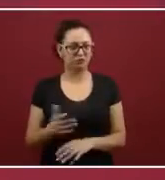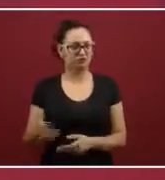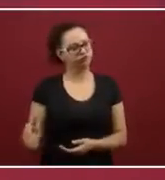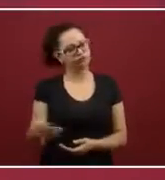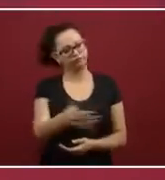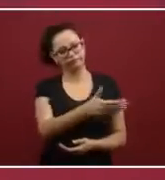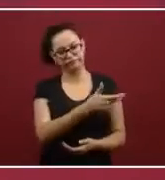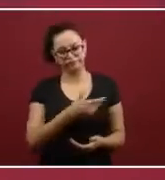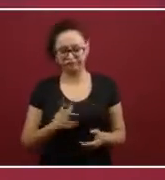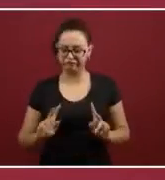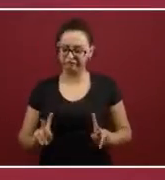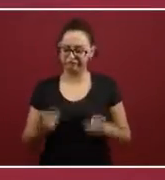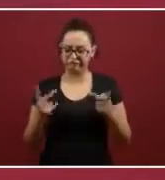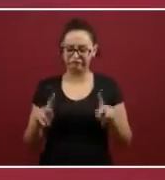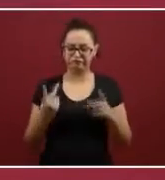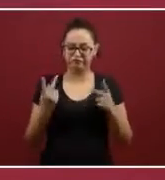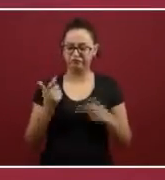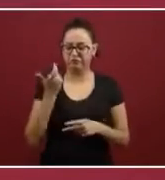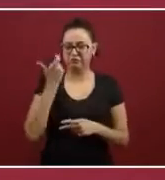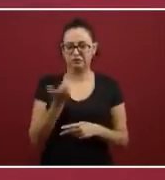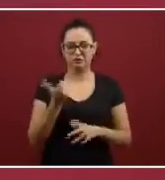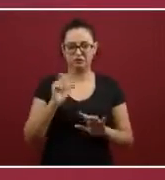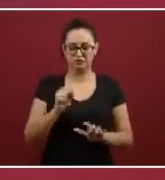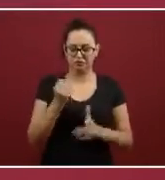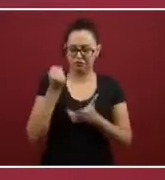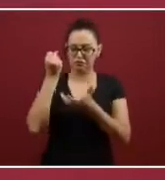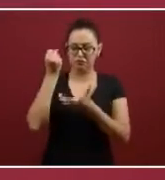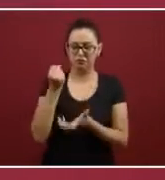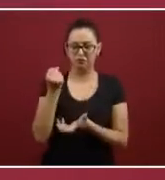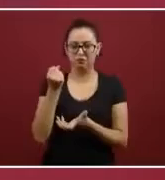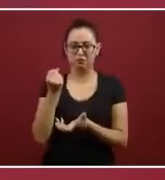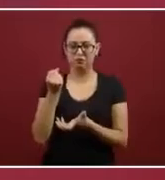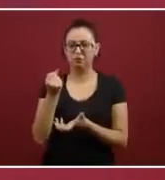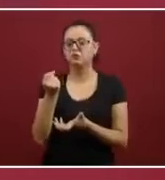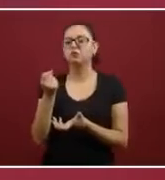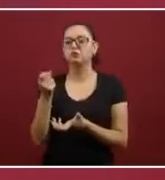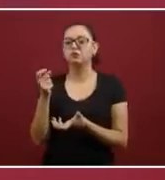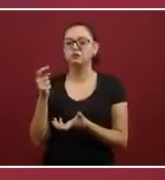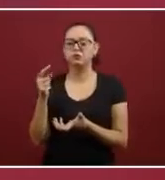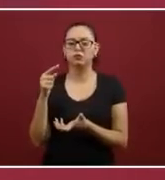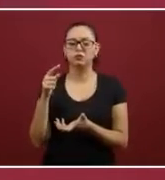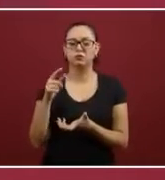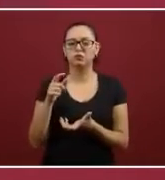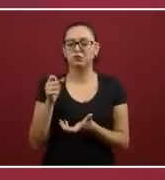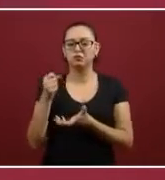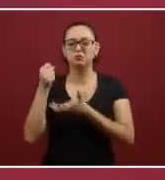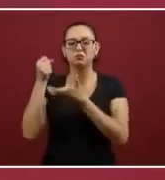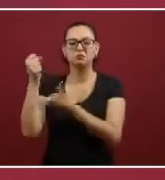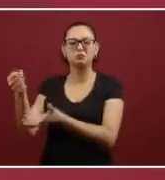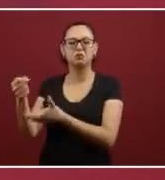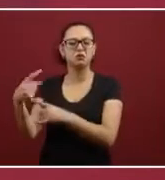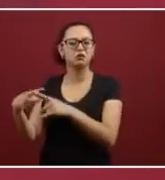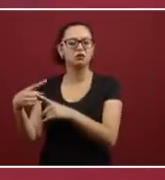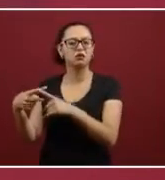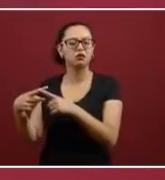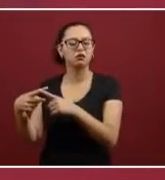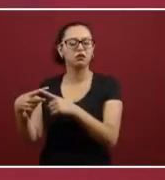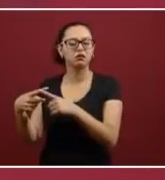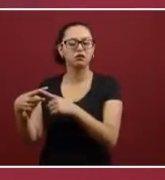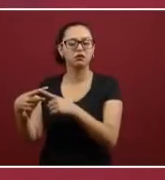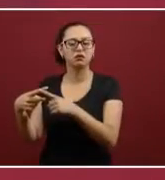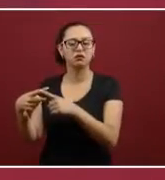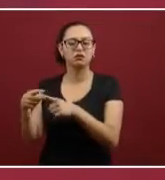entregar a poblaciones, en este caso a